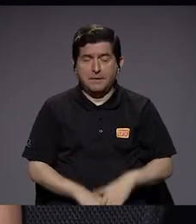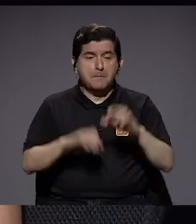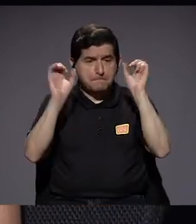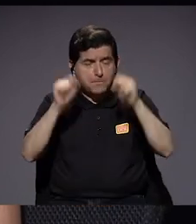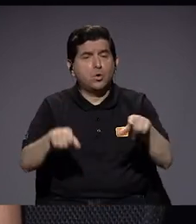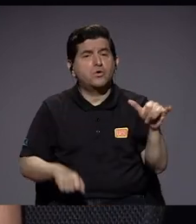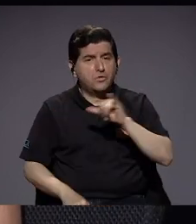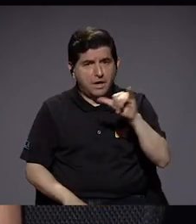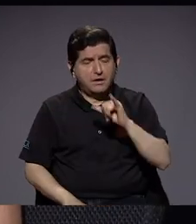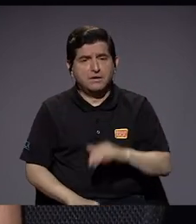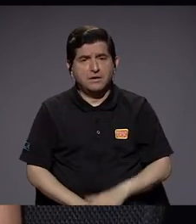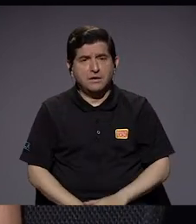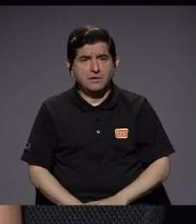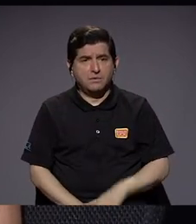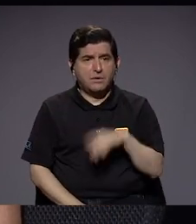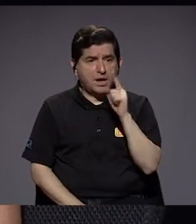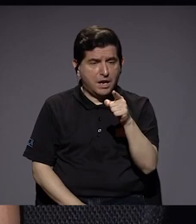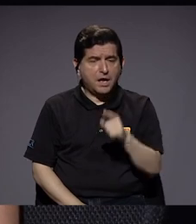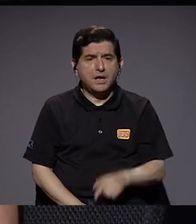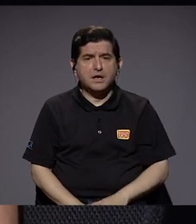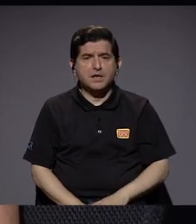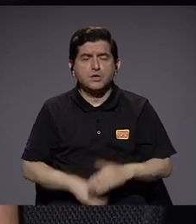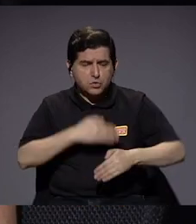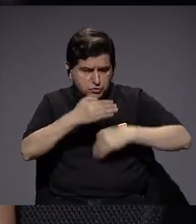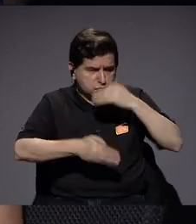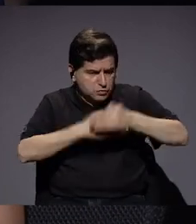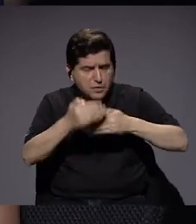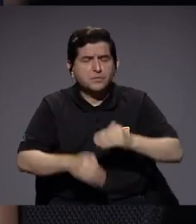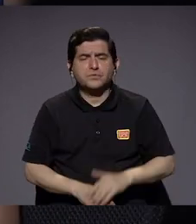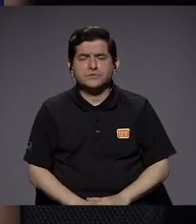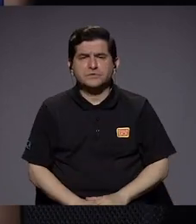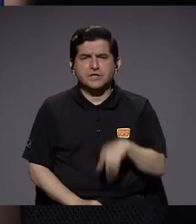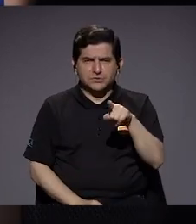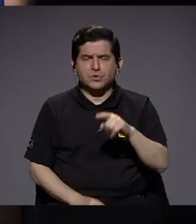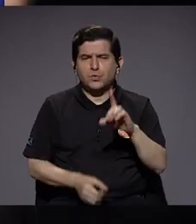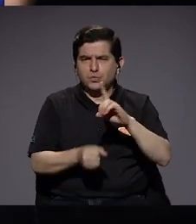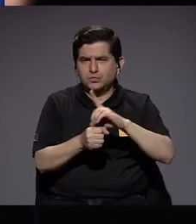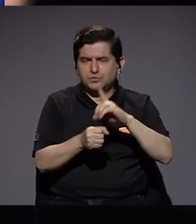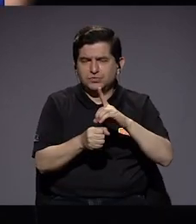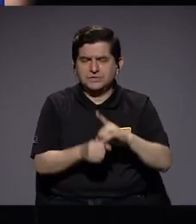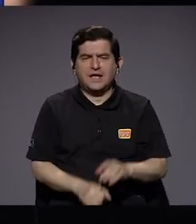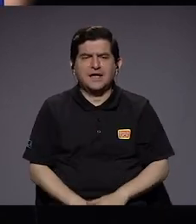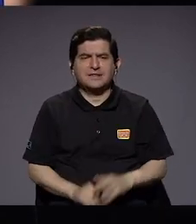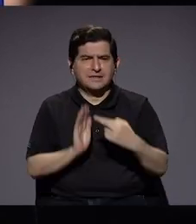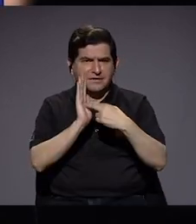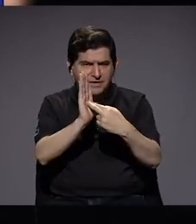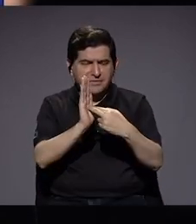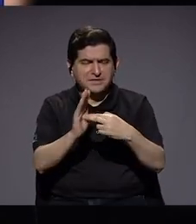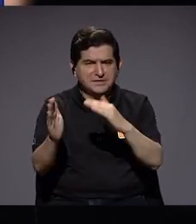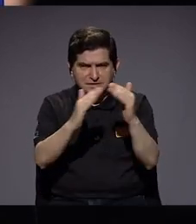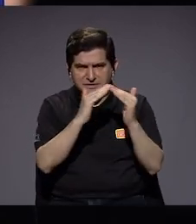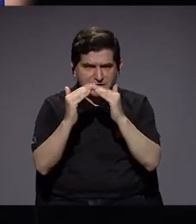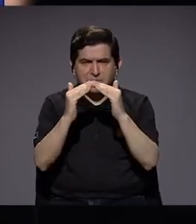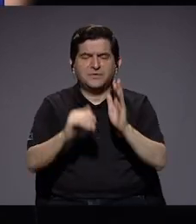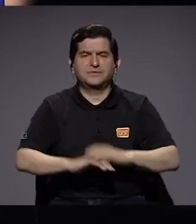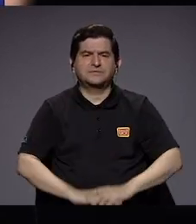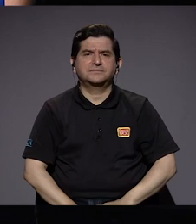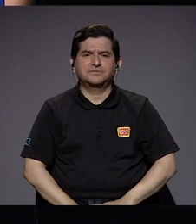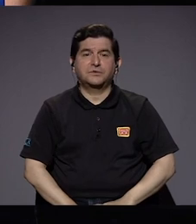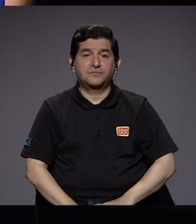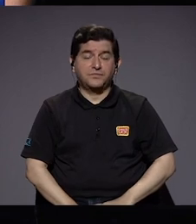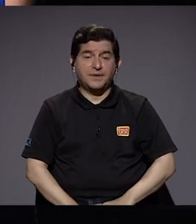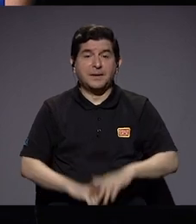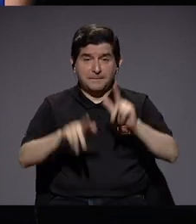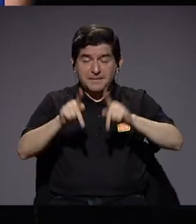que puedan también realizar este ejercicio. Usted como diputada representa a un sector de la población y